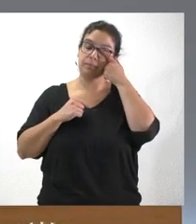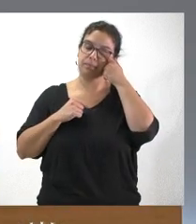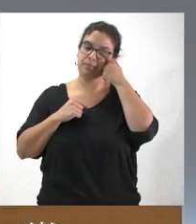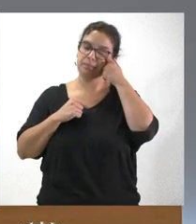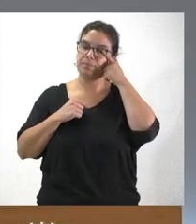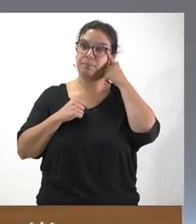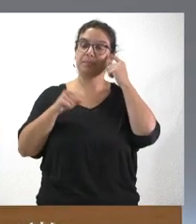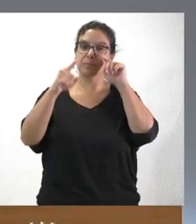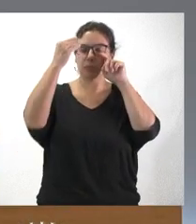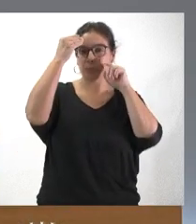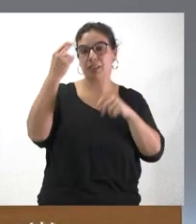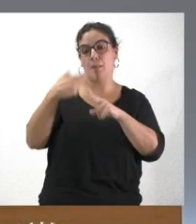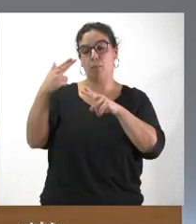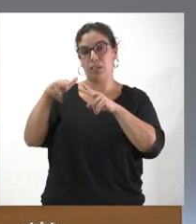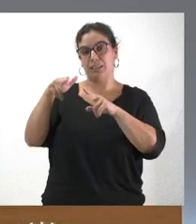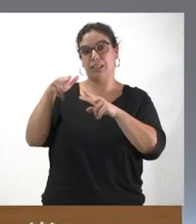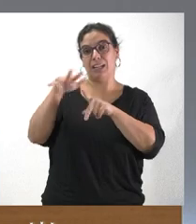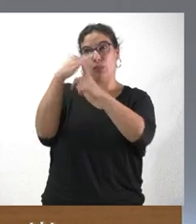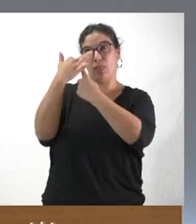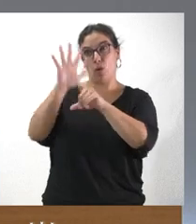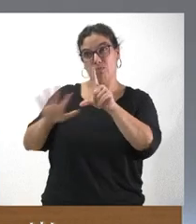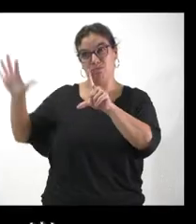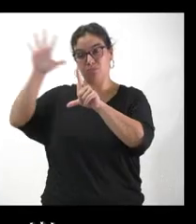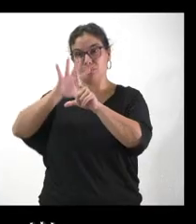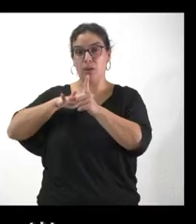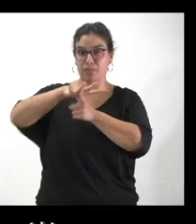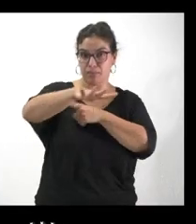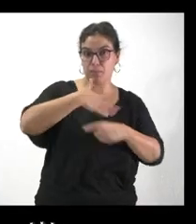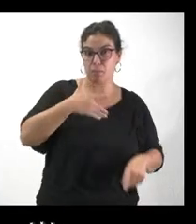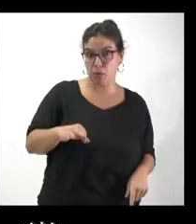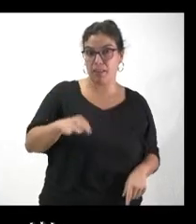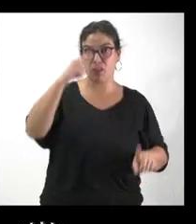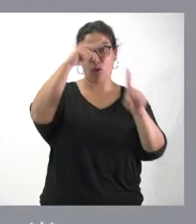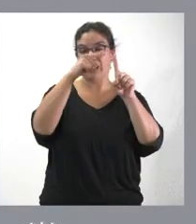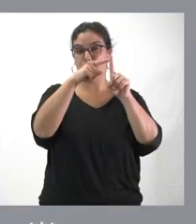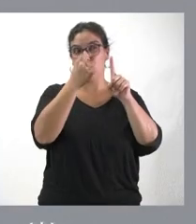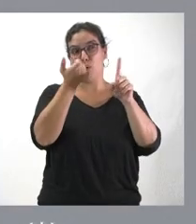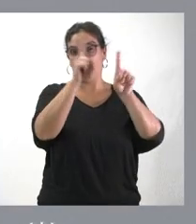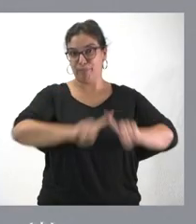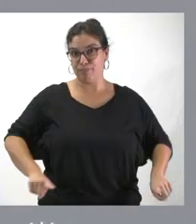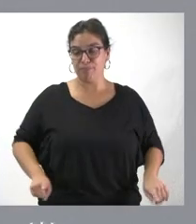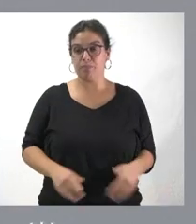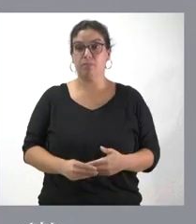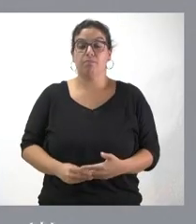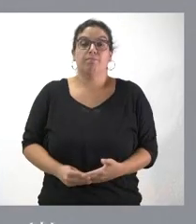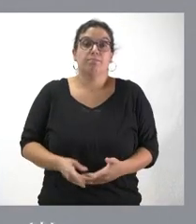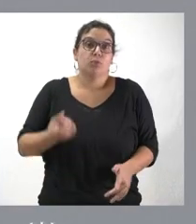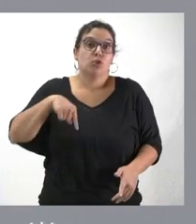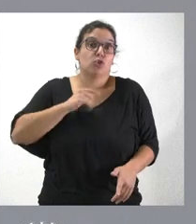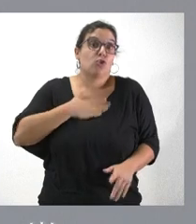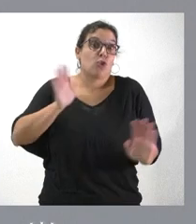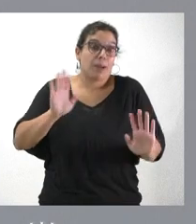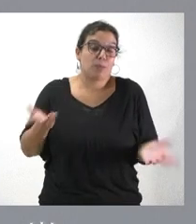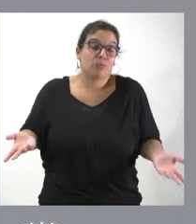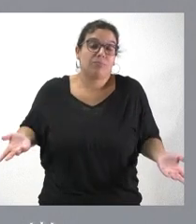política actual pueda empañar un poco estos objetivos que tiene? Pues nuestro deseo es que no sea